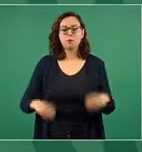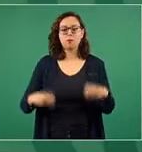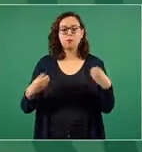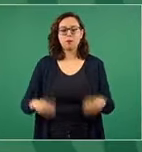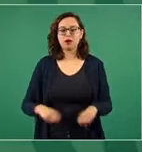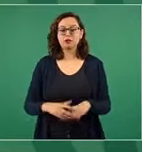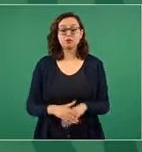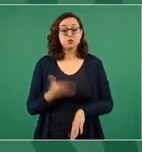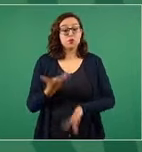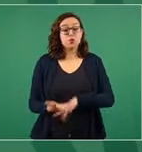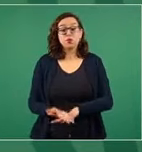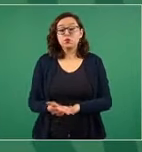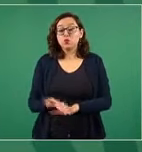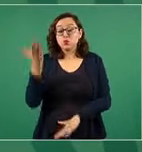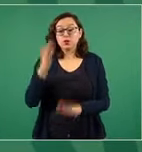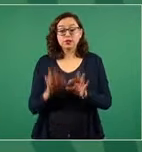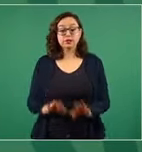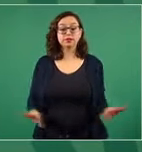importantísimo